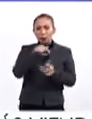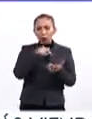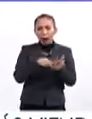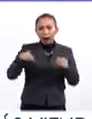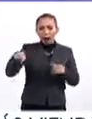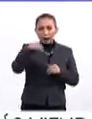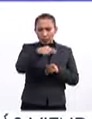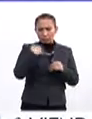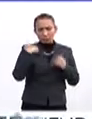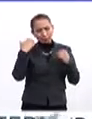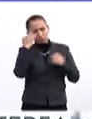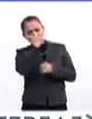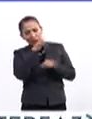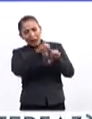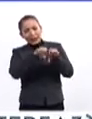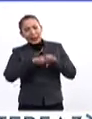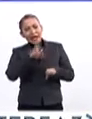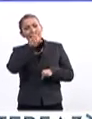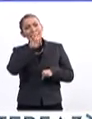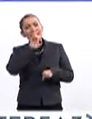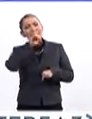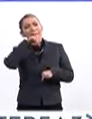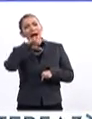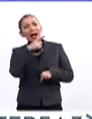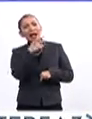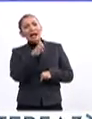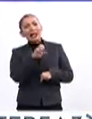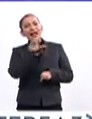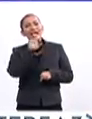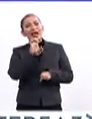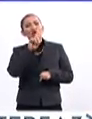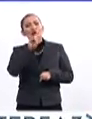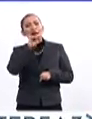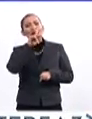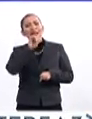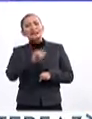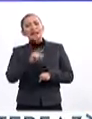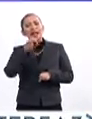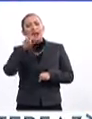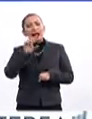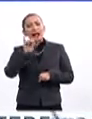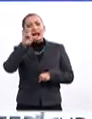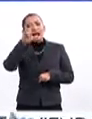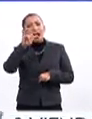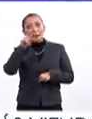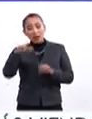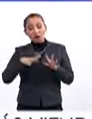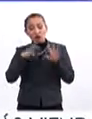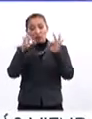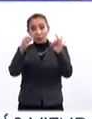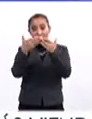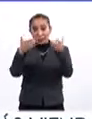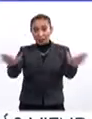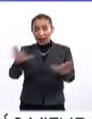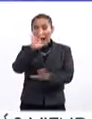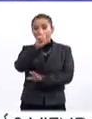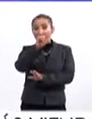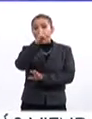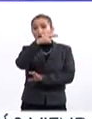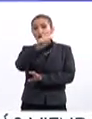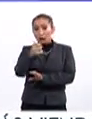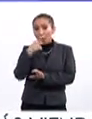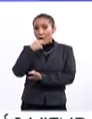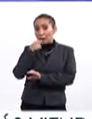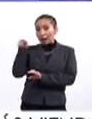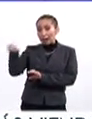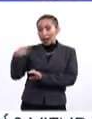Esto lo ha entendido el equipo de Reimagine Education Lab, que lidera Xavier Aragay, quien fue fundador de la Universidad Abierta de Cataluña y